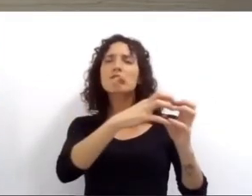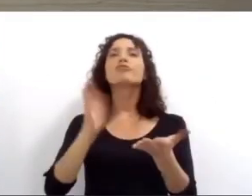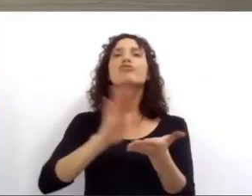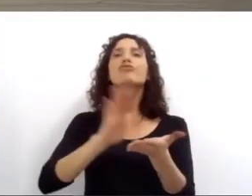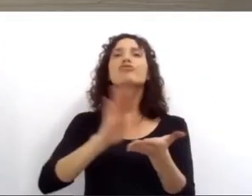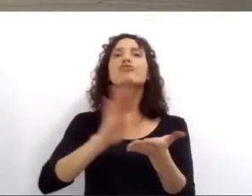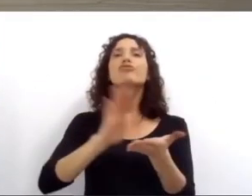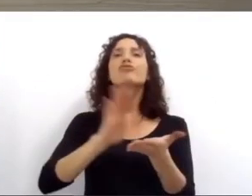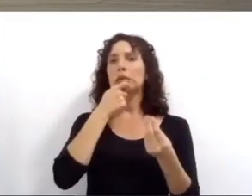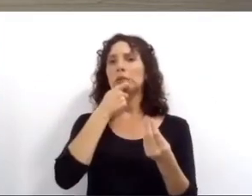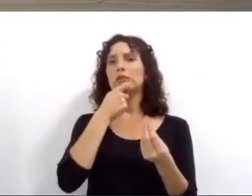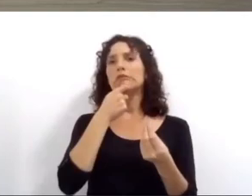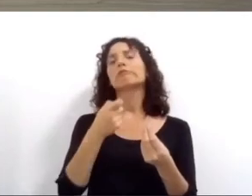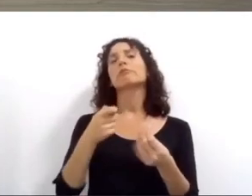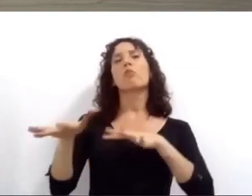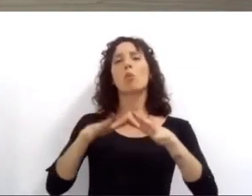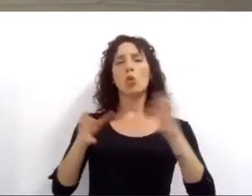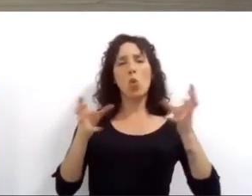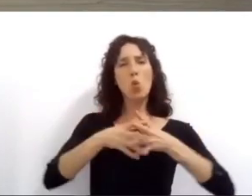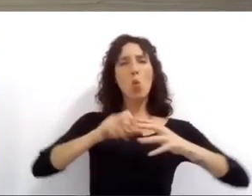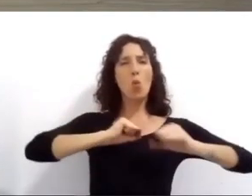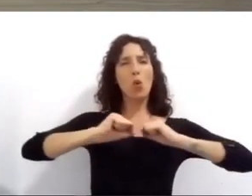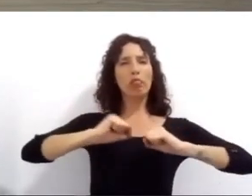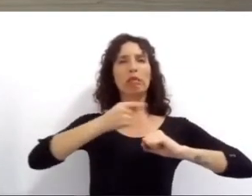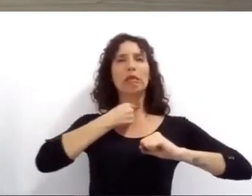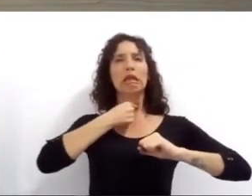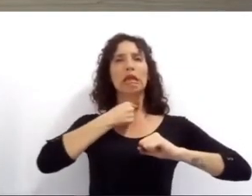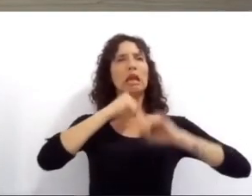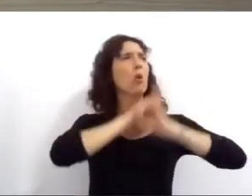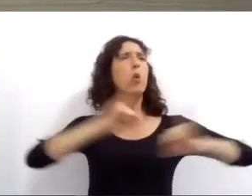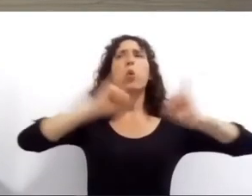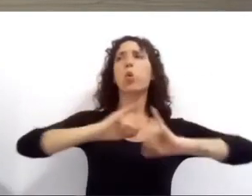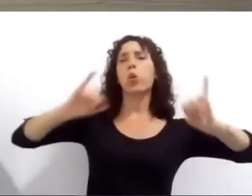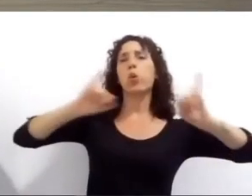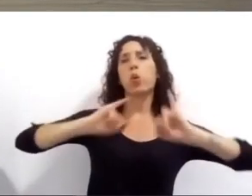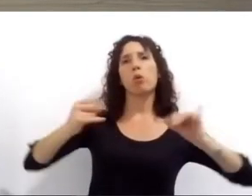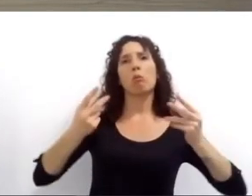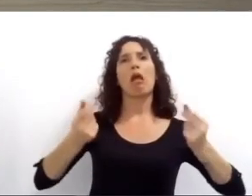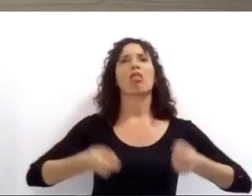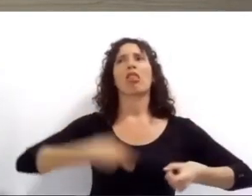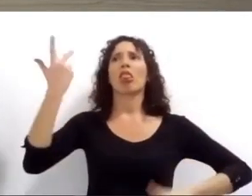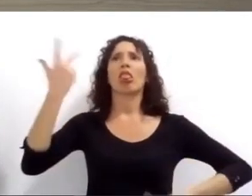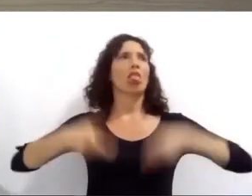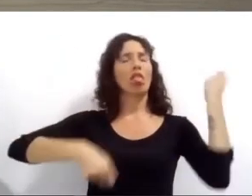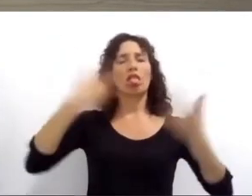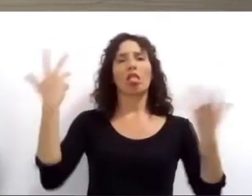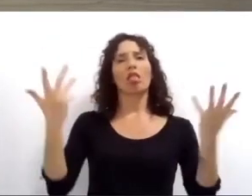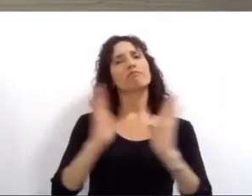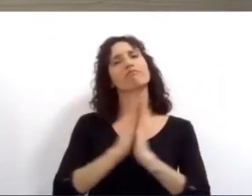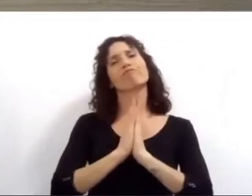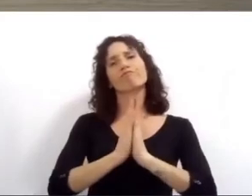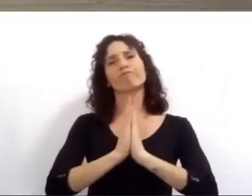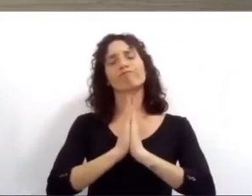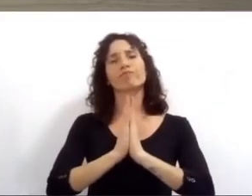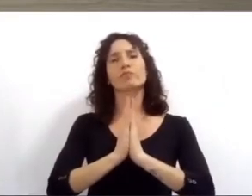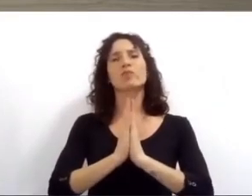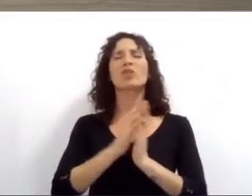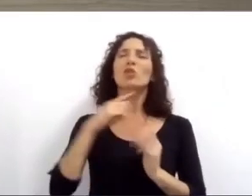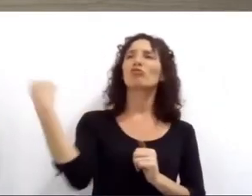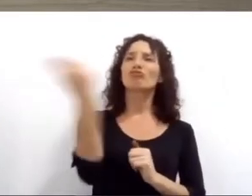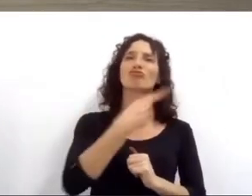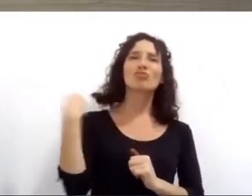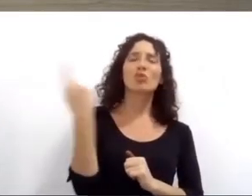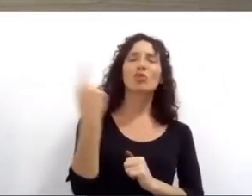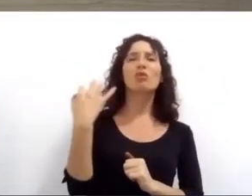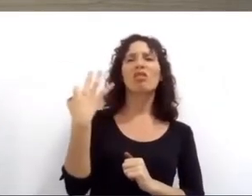hay demasiada gente todos los días viviendo con una situación difícil no les pido que hagamos un gesto les